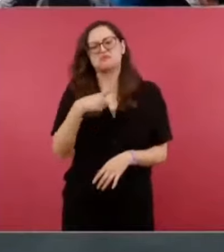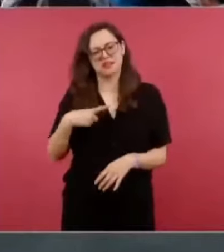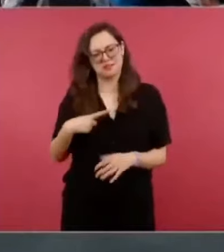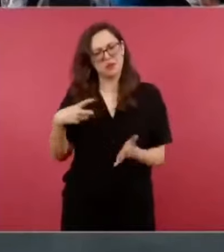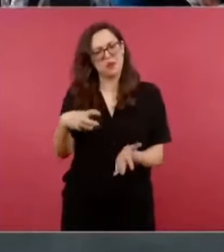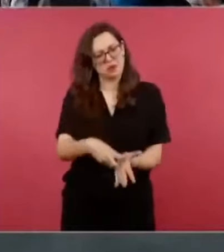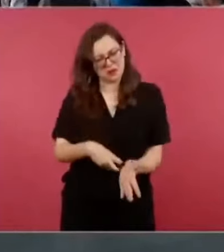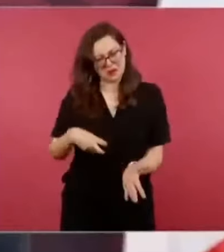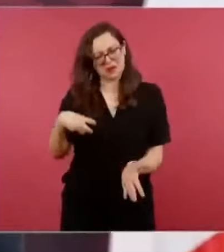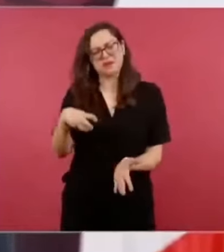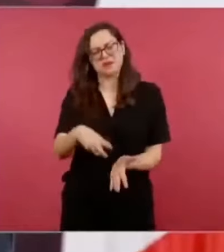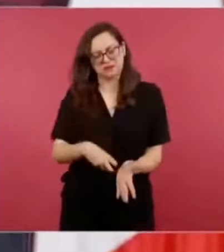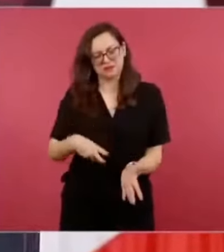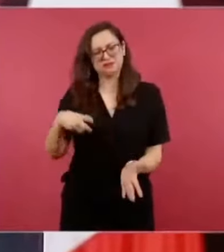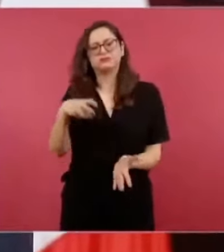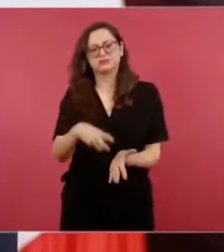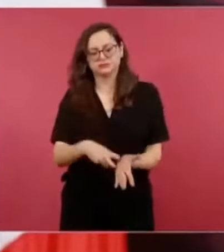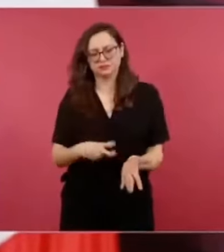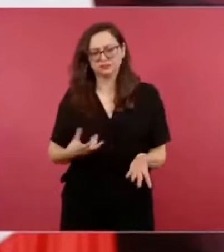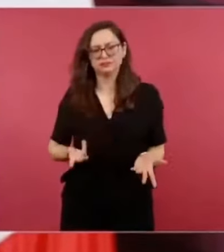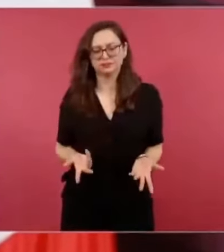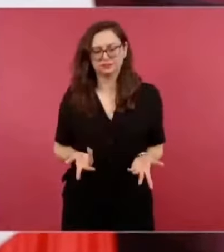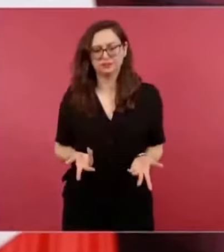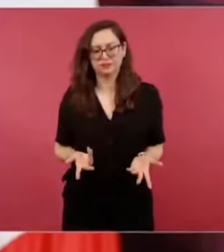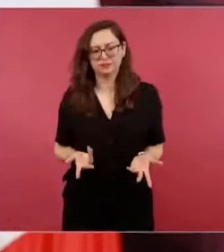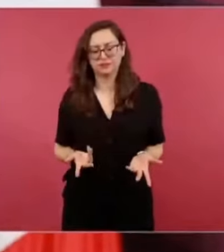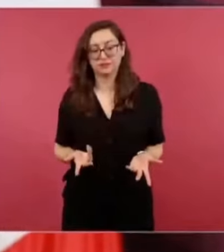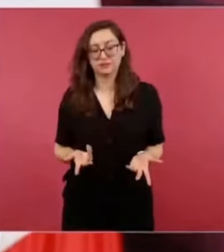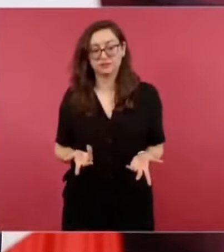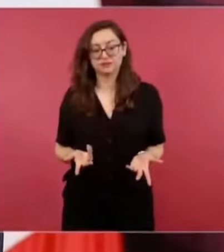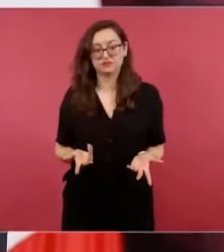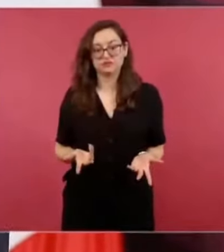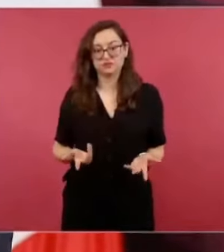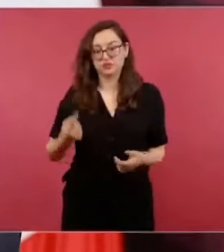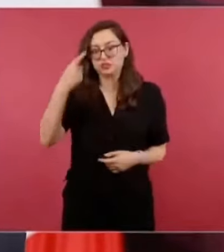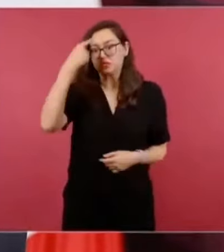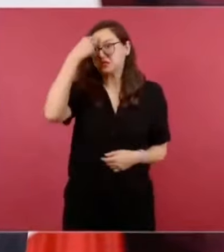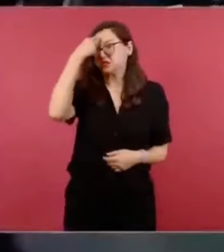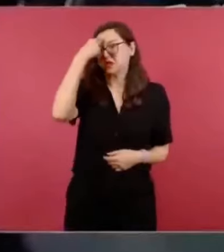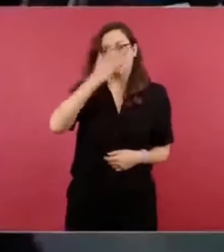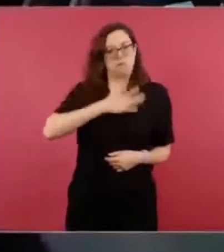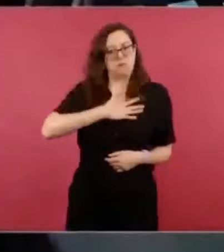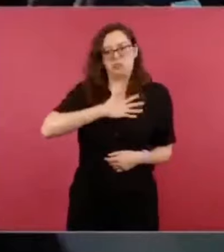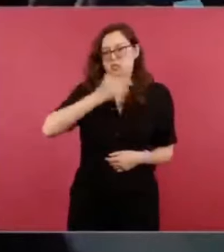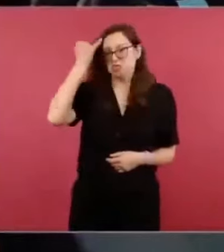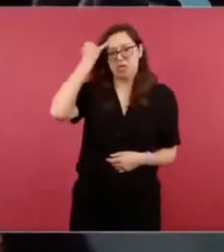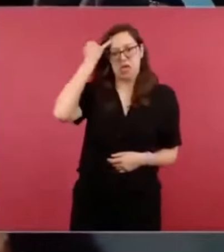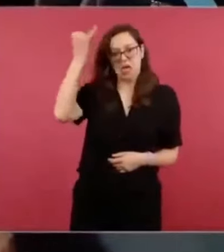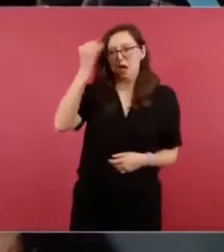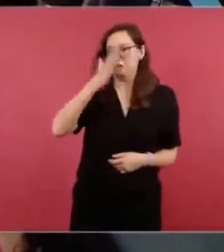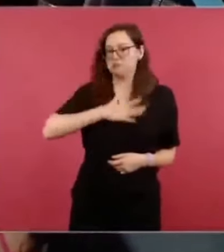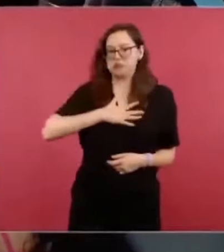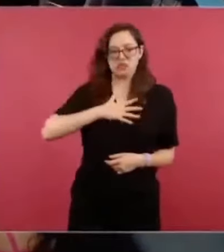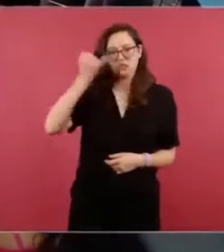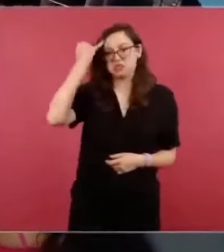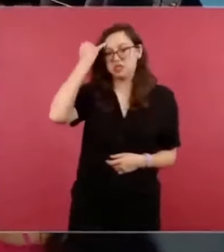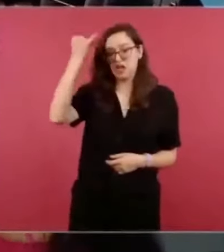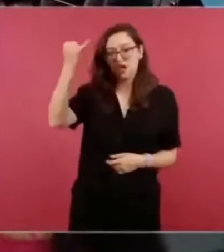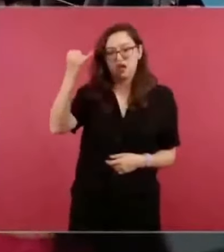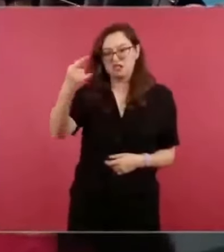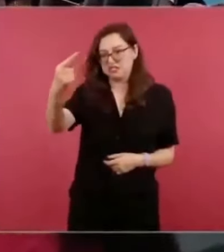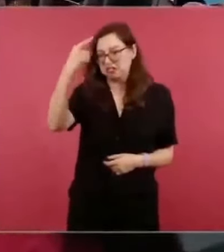no caer en el dogmatismo, el